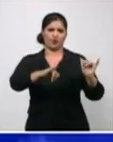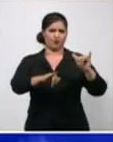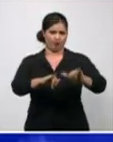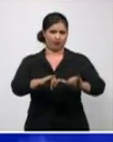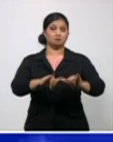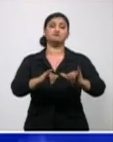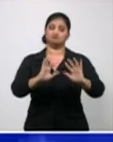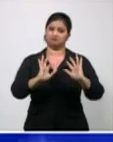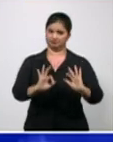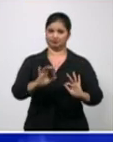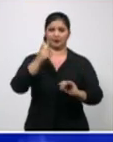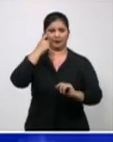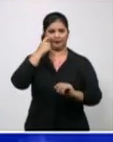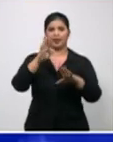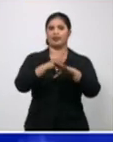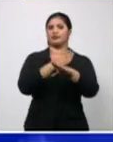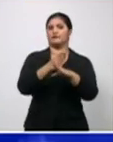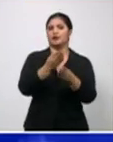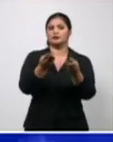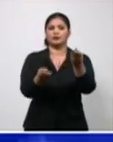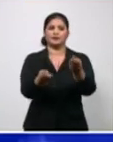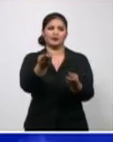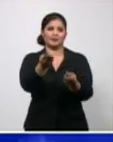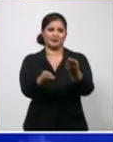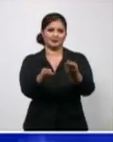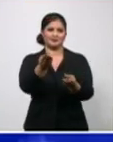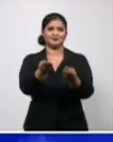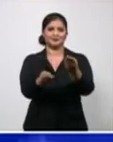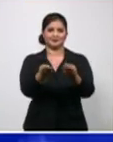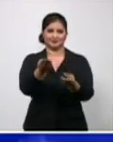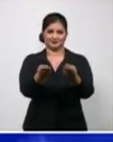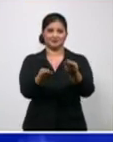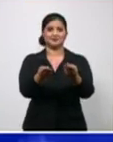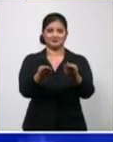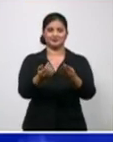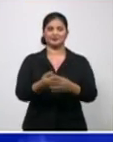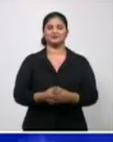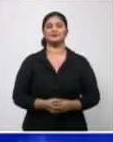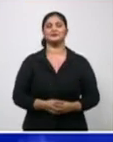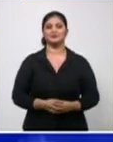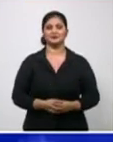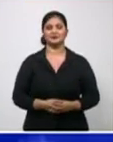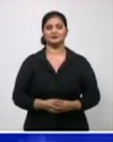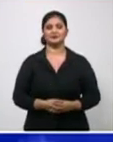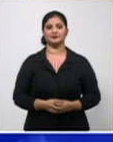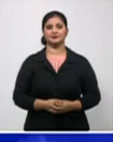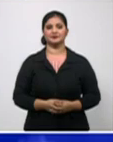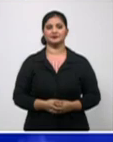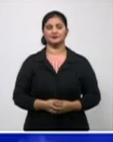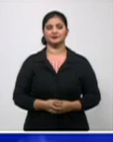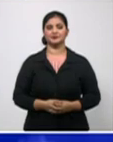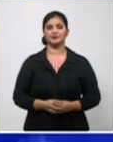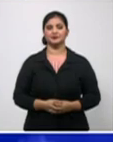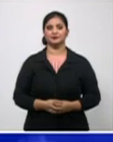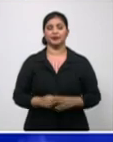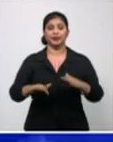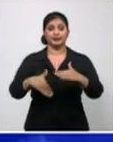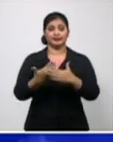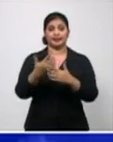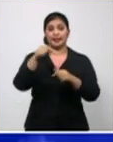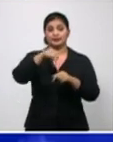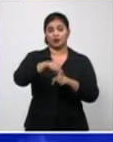el gráfico, una discreta disminución que casi no es ni muy perceptible